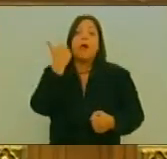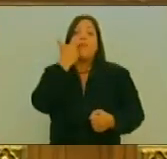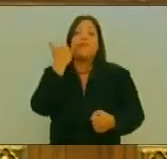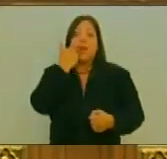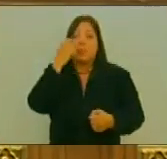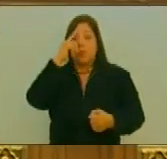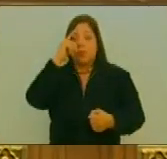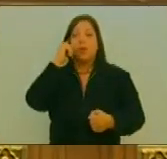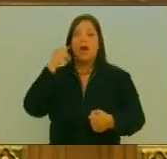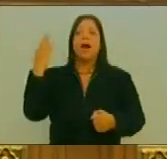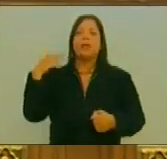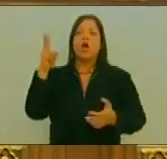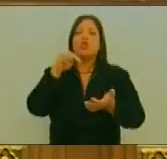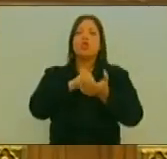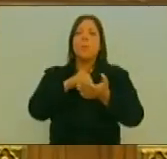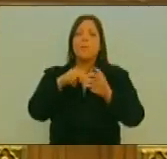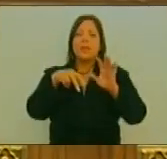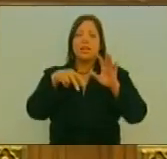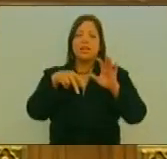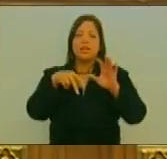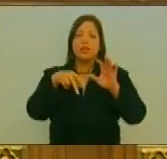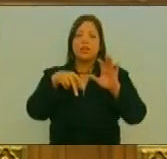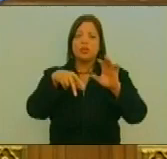Del 2012